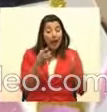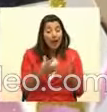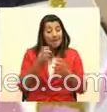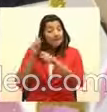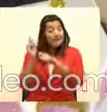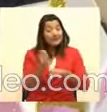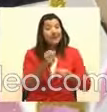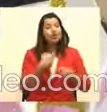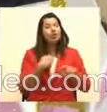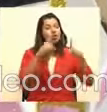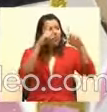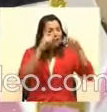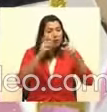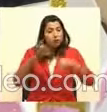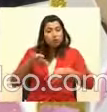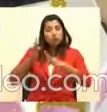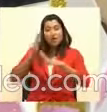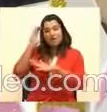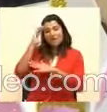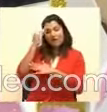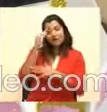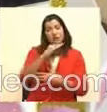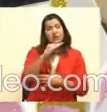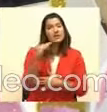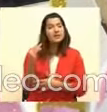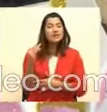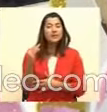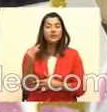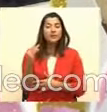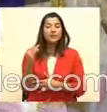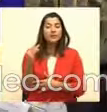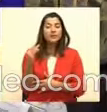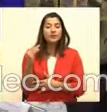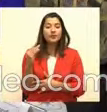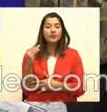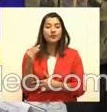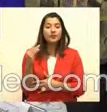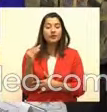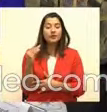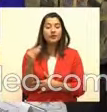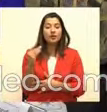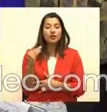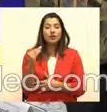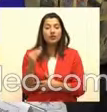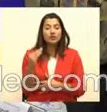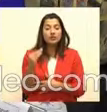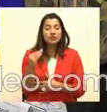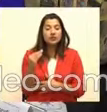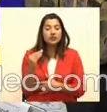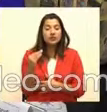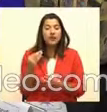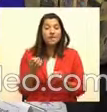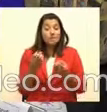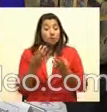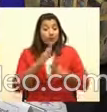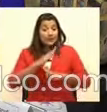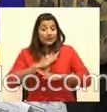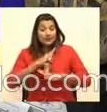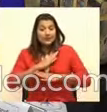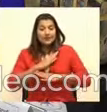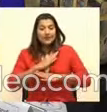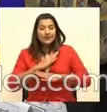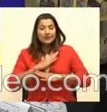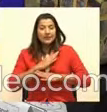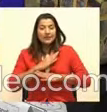foto, la subimos al Face, y vieras que, este, es muy, muy gratificante verlo, lo,